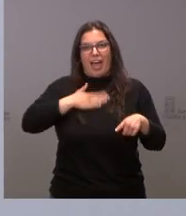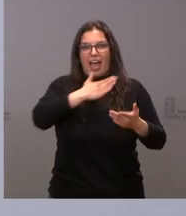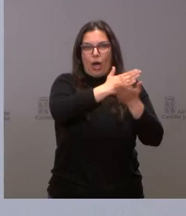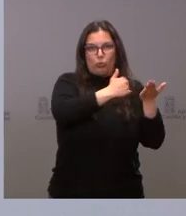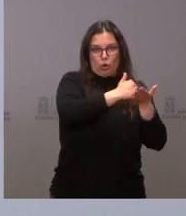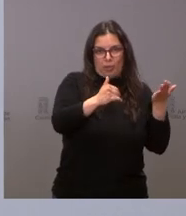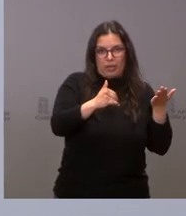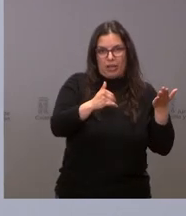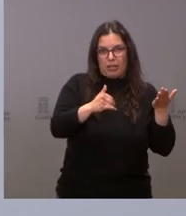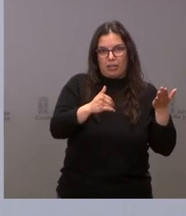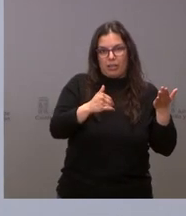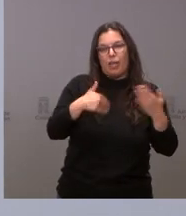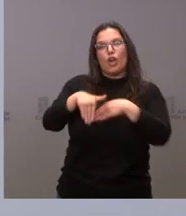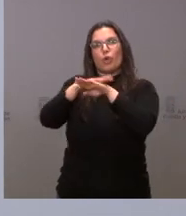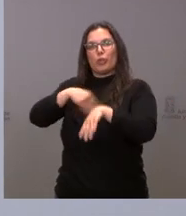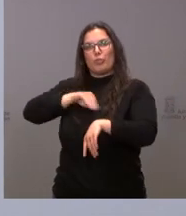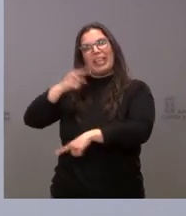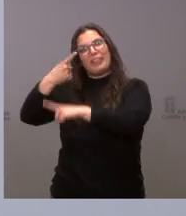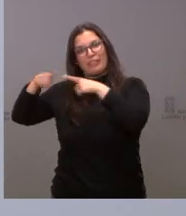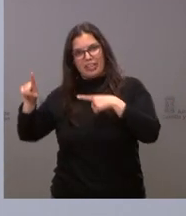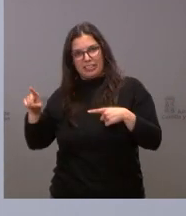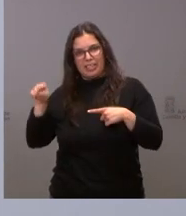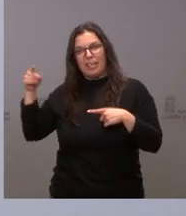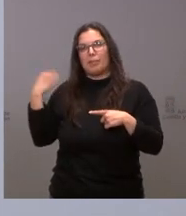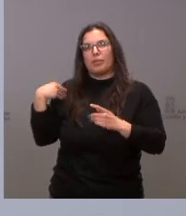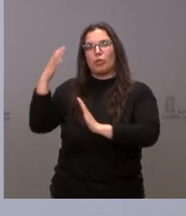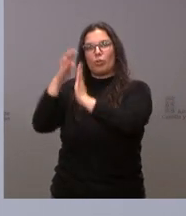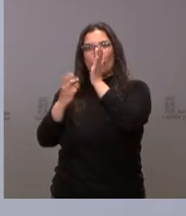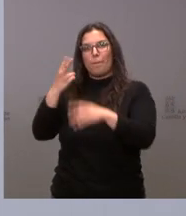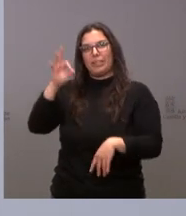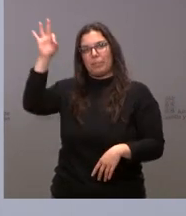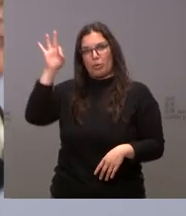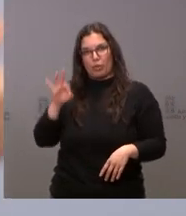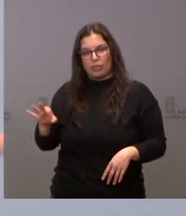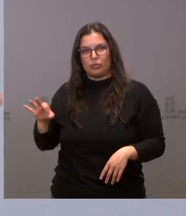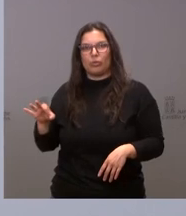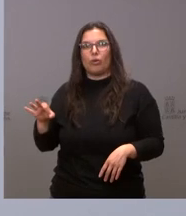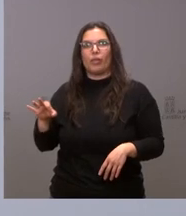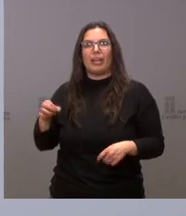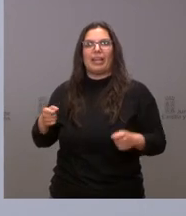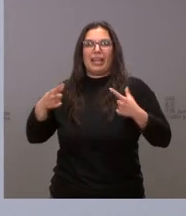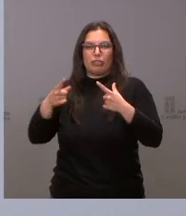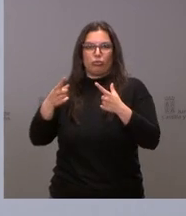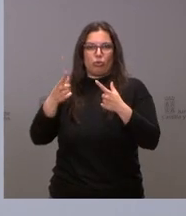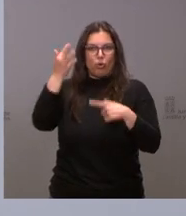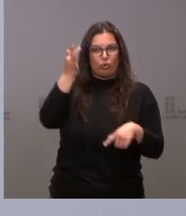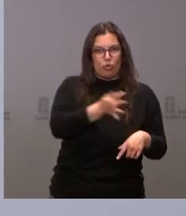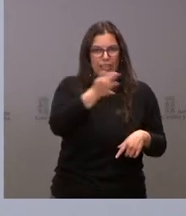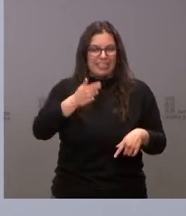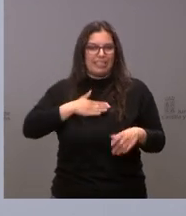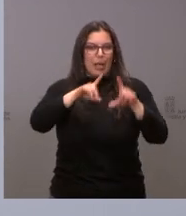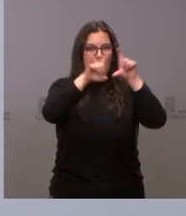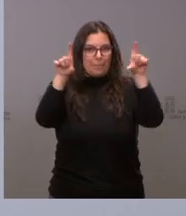diferenciada que pedimos al gobierno de España que es la reducción de un 20% de los costes totales de las empresas